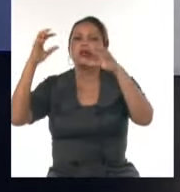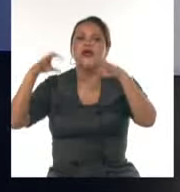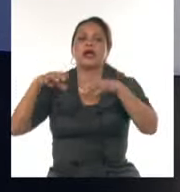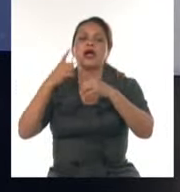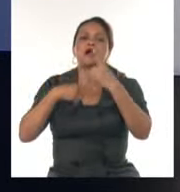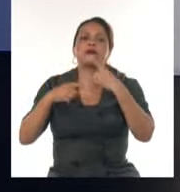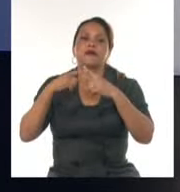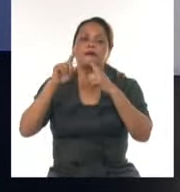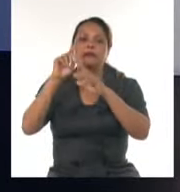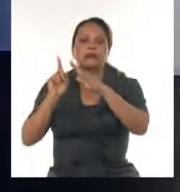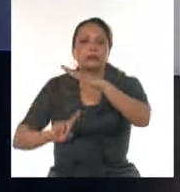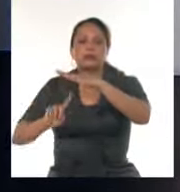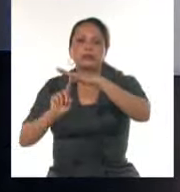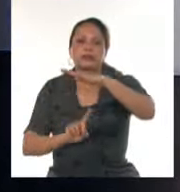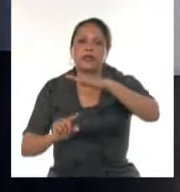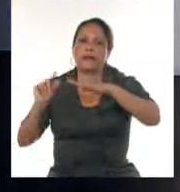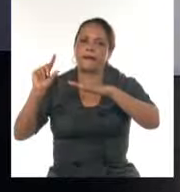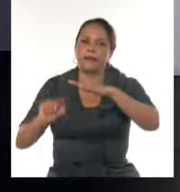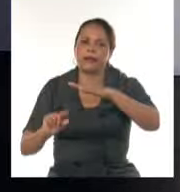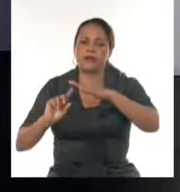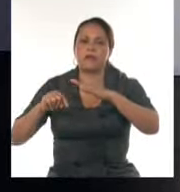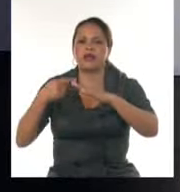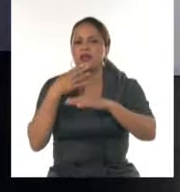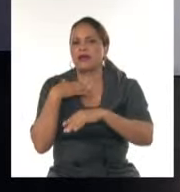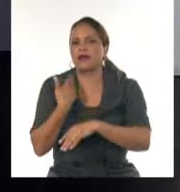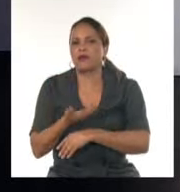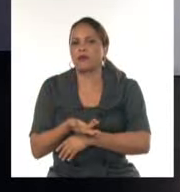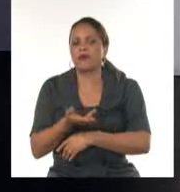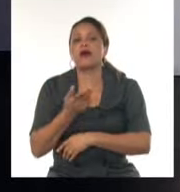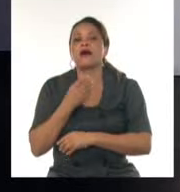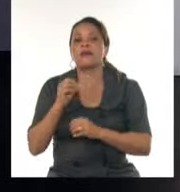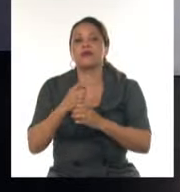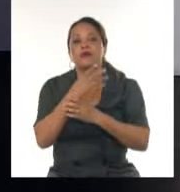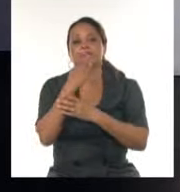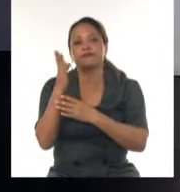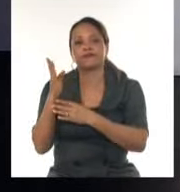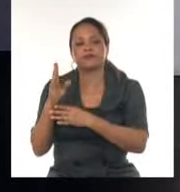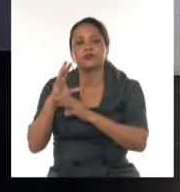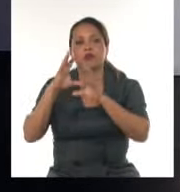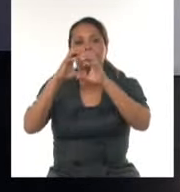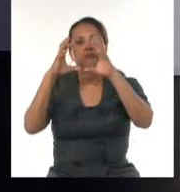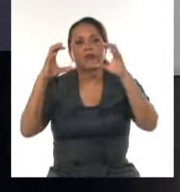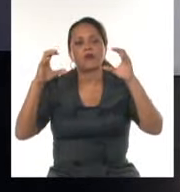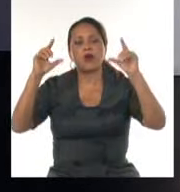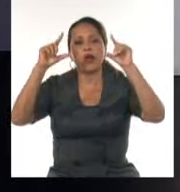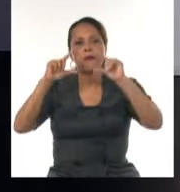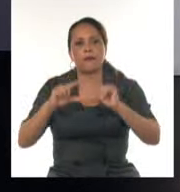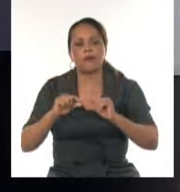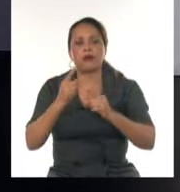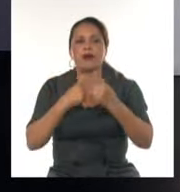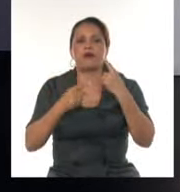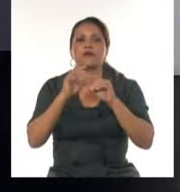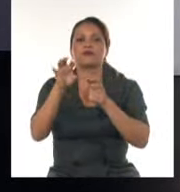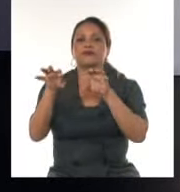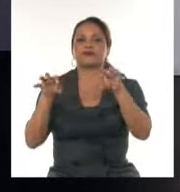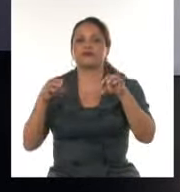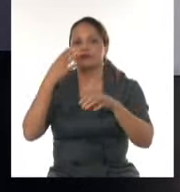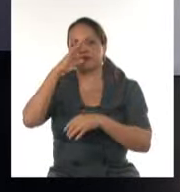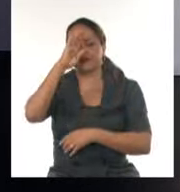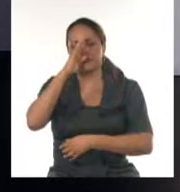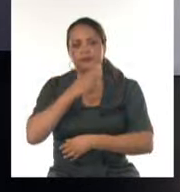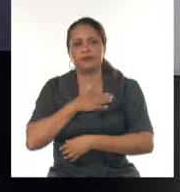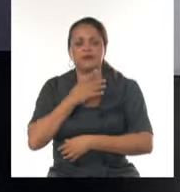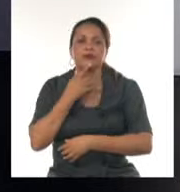aisladas tormentas eléctricas. Para mañana se pronostica un amanecer con poca nubosidad en gran parte del país. Solo estará parcialmente nublado